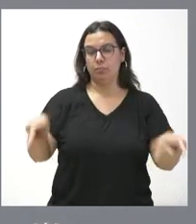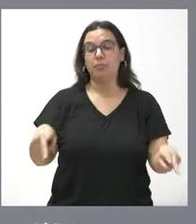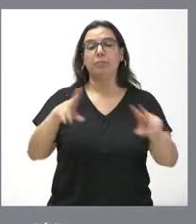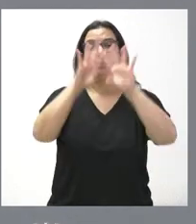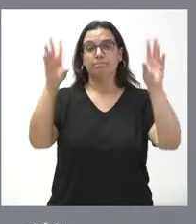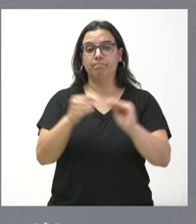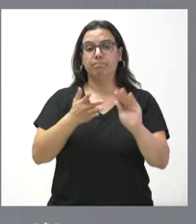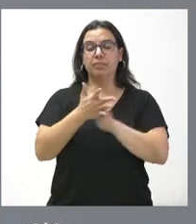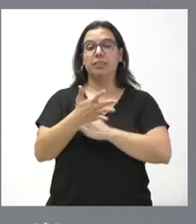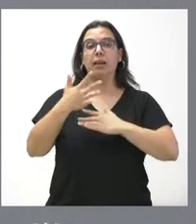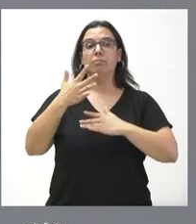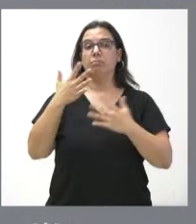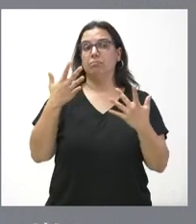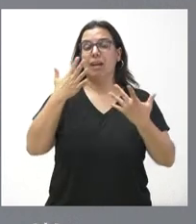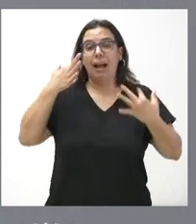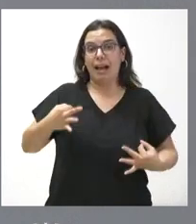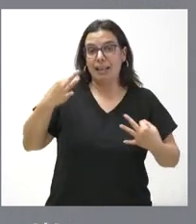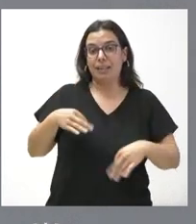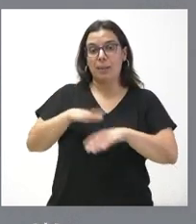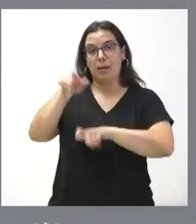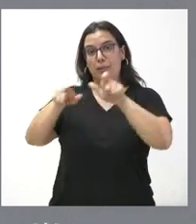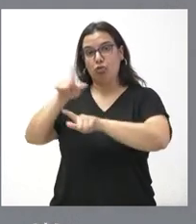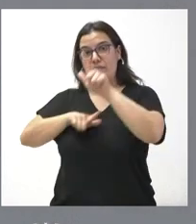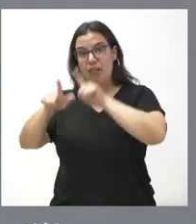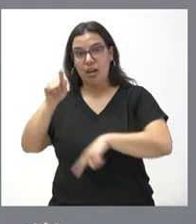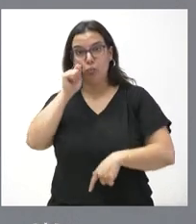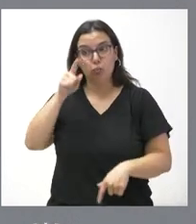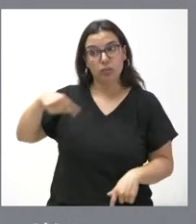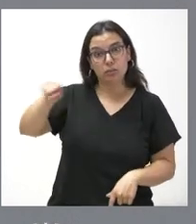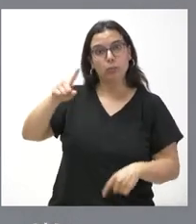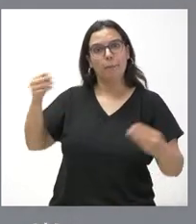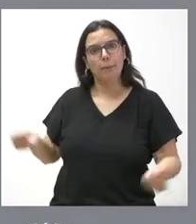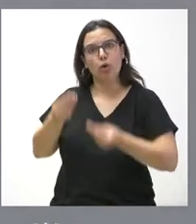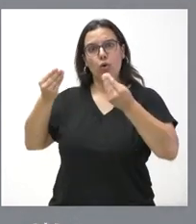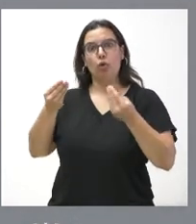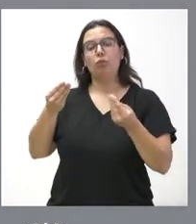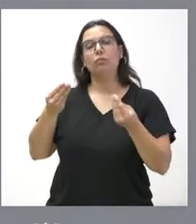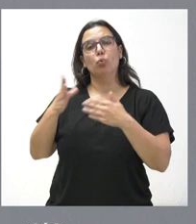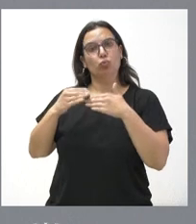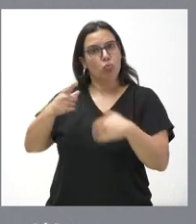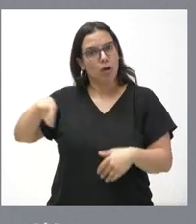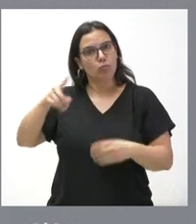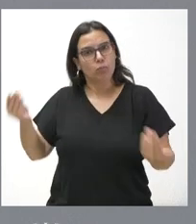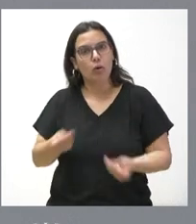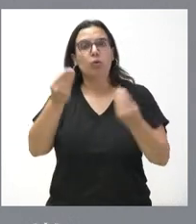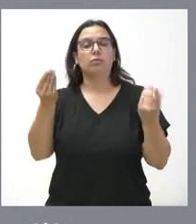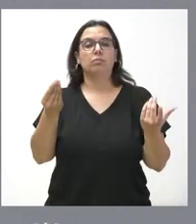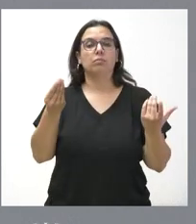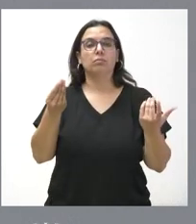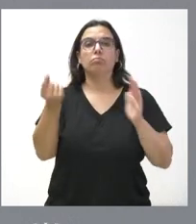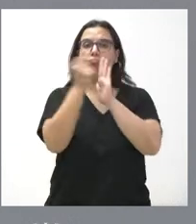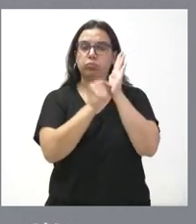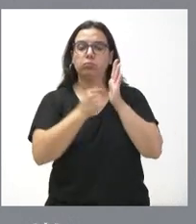trata de mejorar las garantías hacia los viajeros, hacia los turistas, hacia los usuarios. Establece una